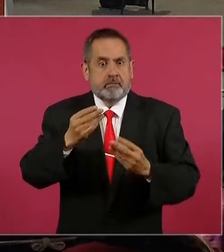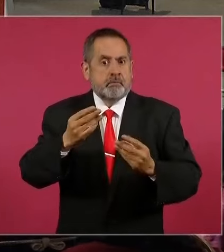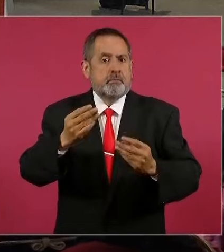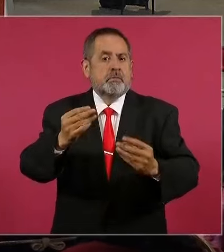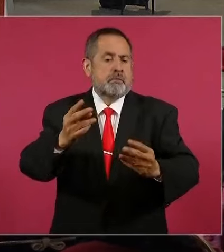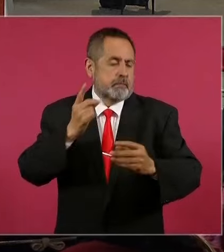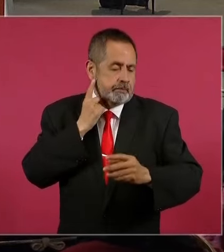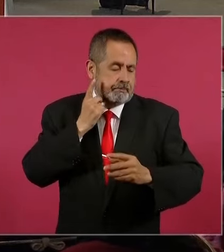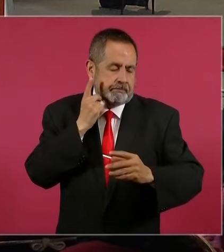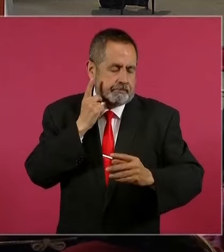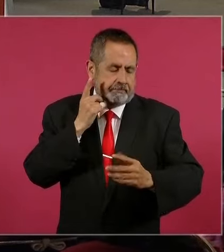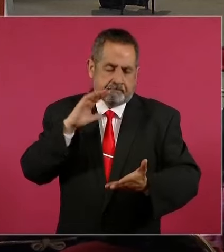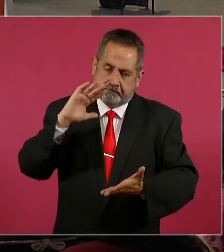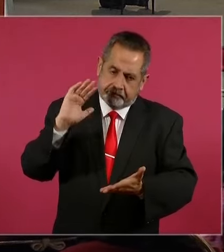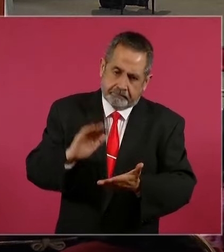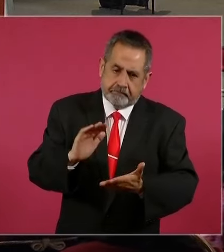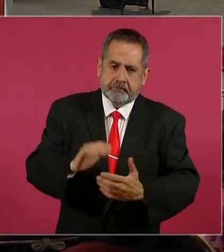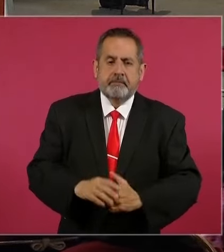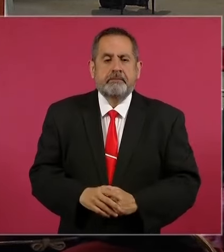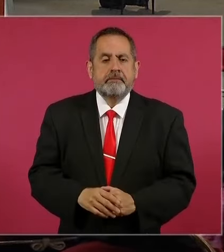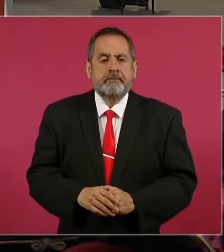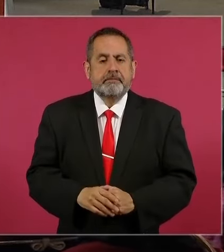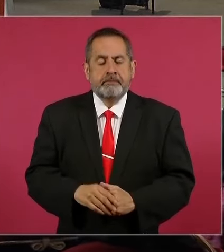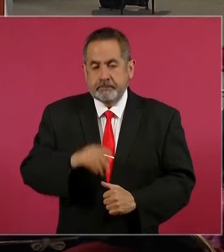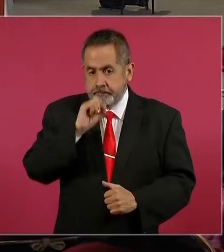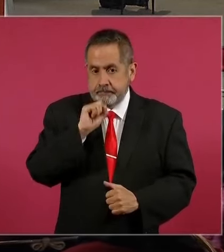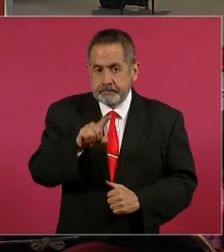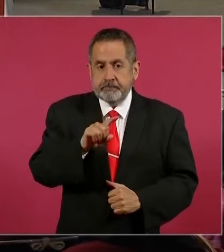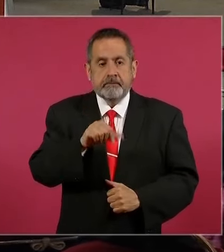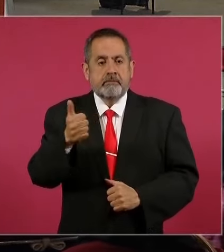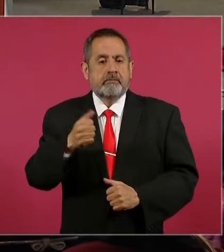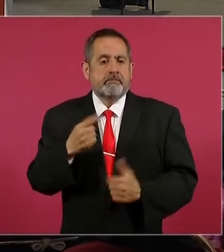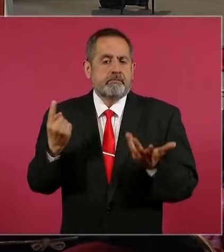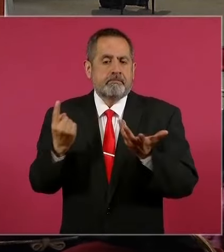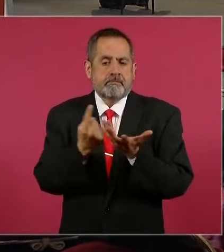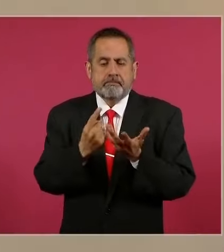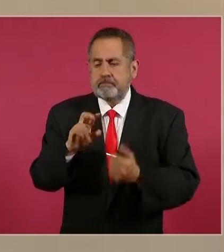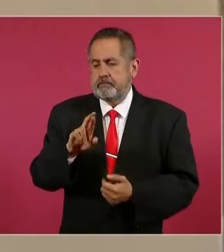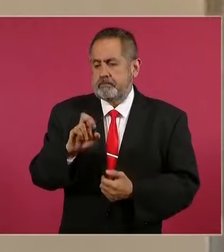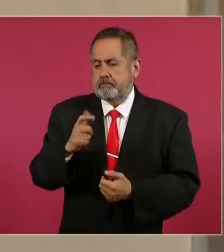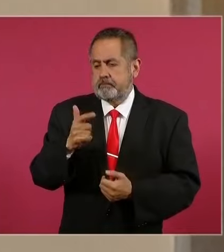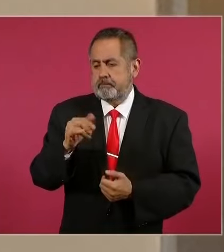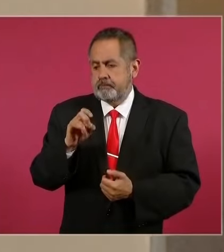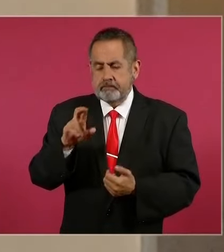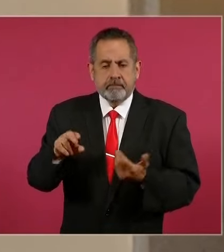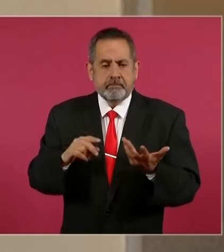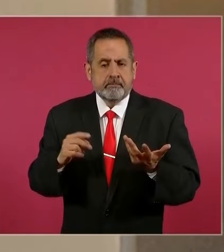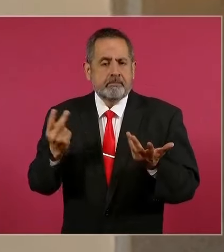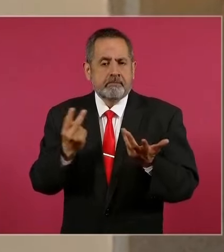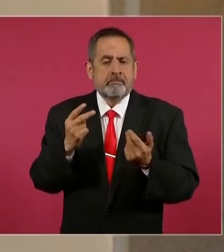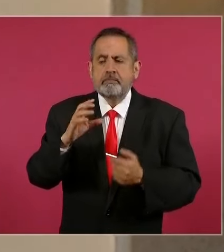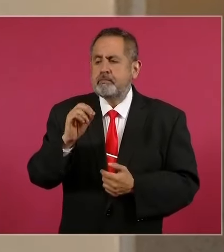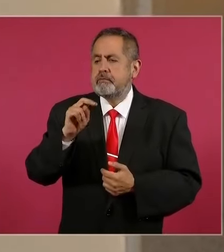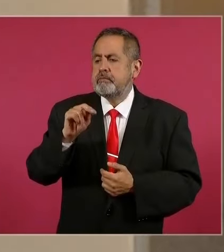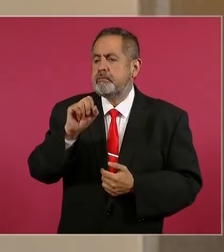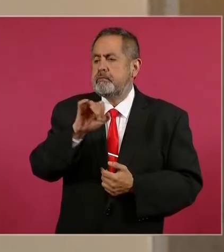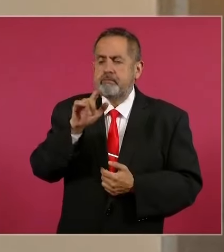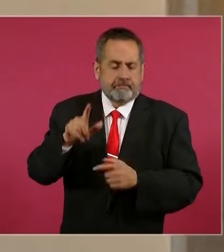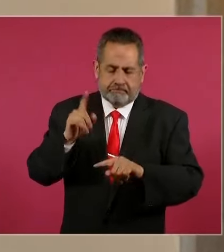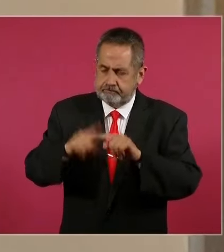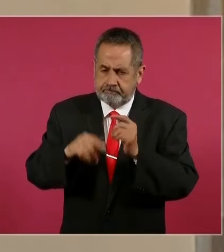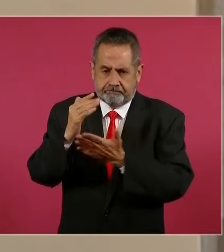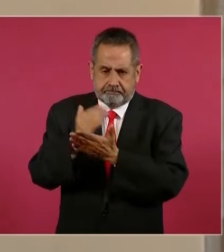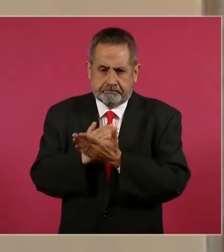diputados. Una reducción de regidores y concejales, sólo podrá haber una